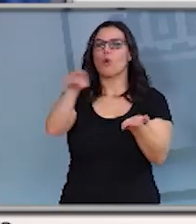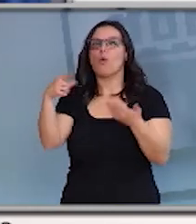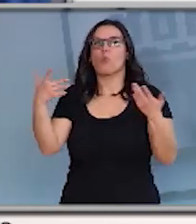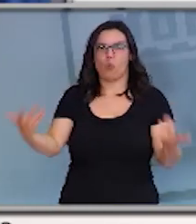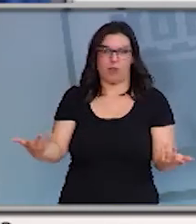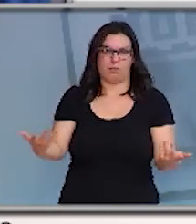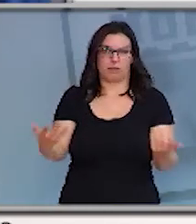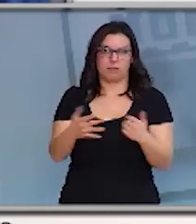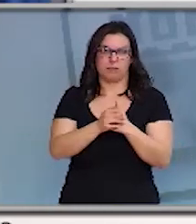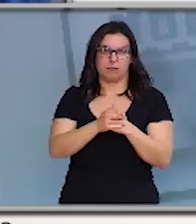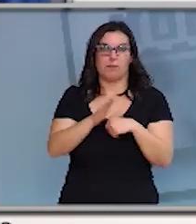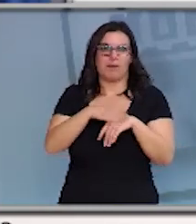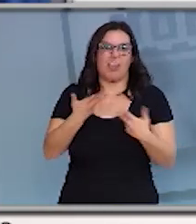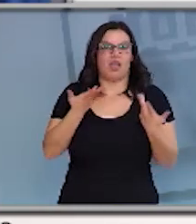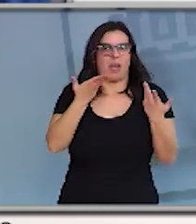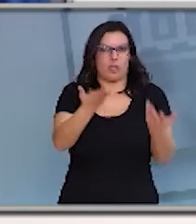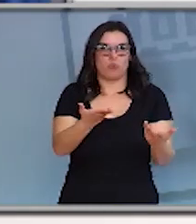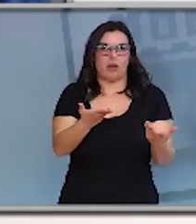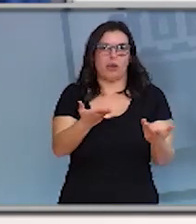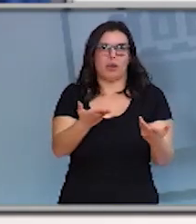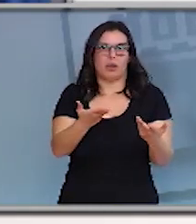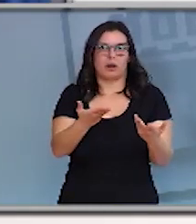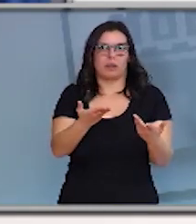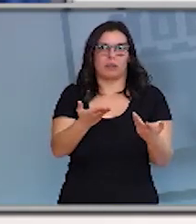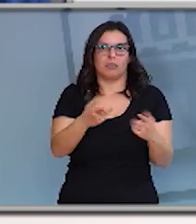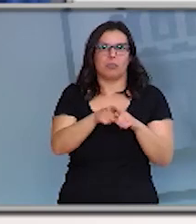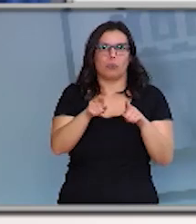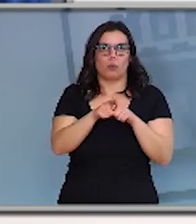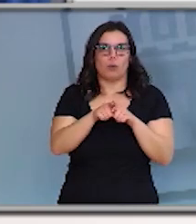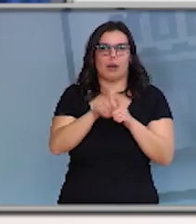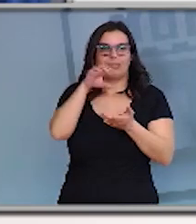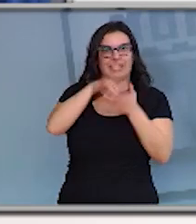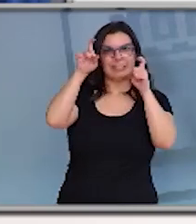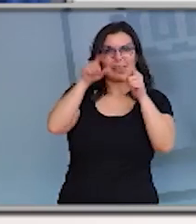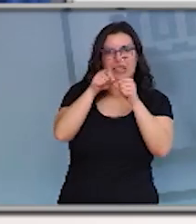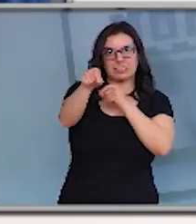para ayudar a la enseñanza a distancia o online.